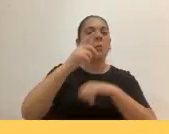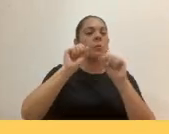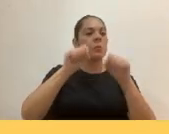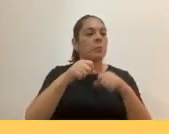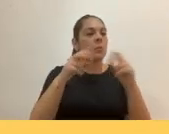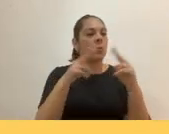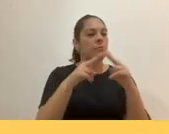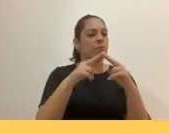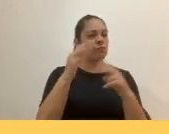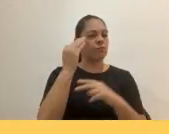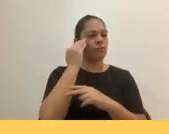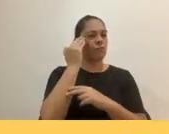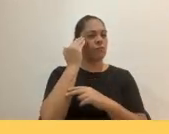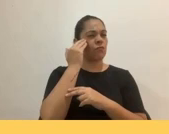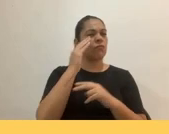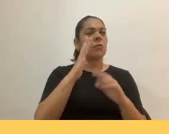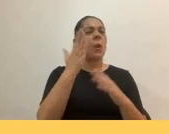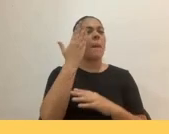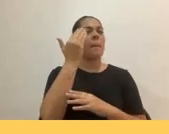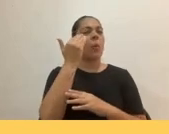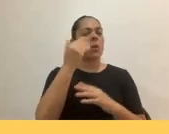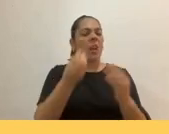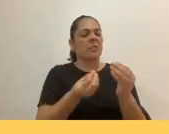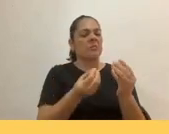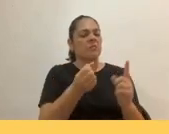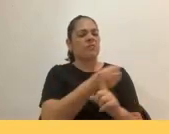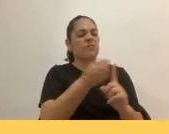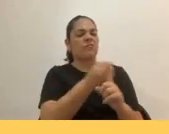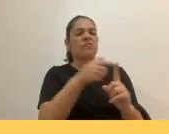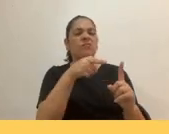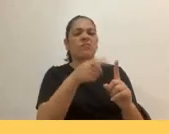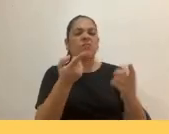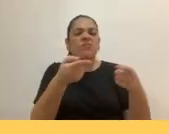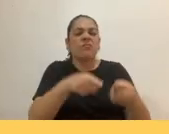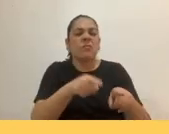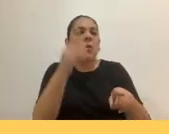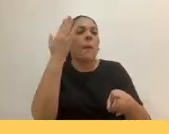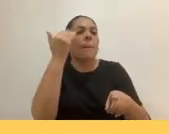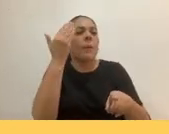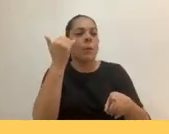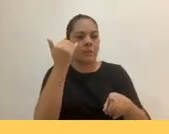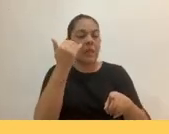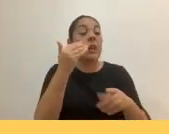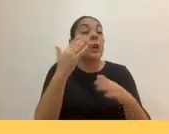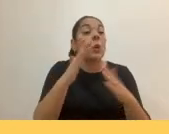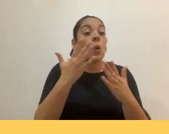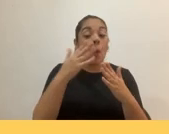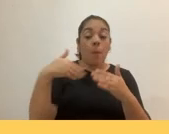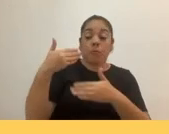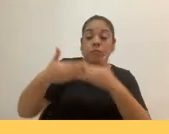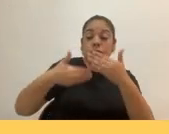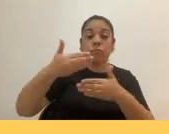las raíces de la violencia y cómo esto nos ha atravesado a lo largo de nuestra socialización.